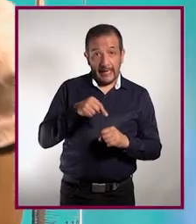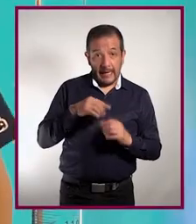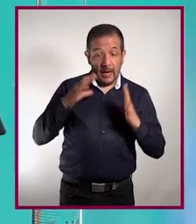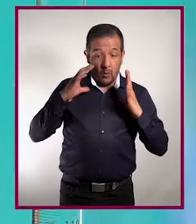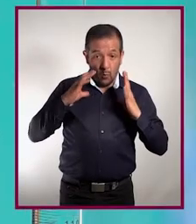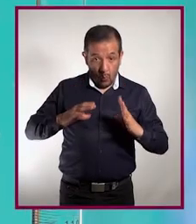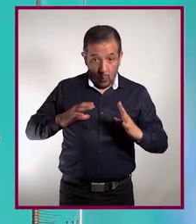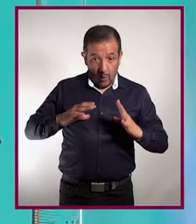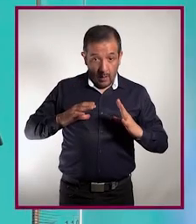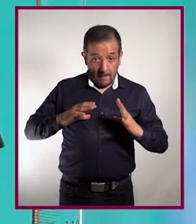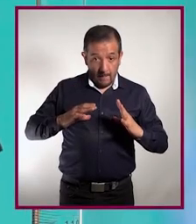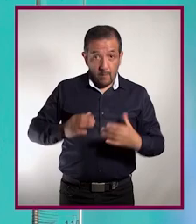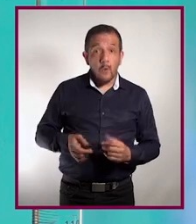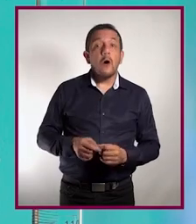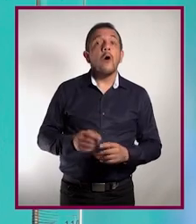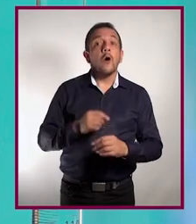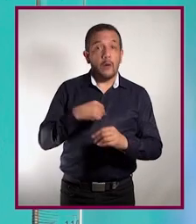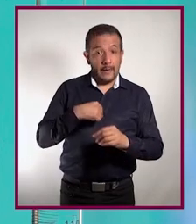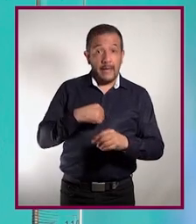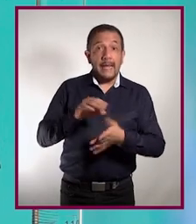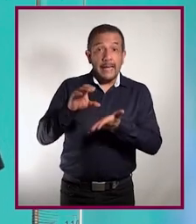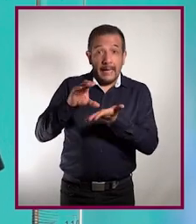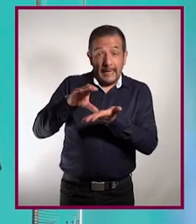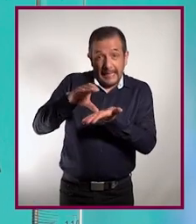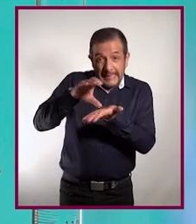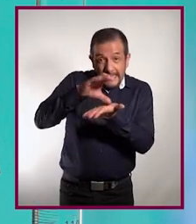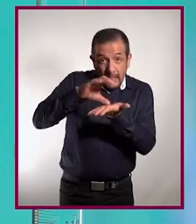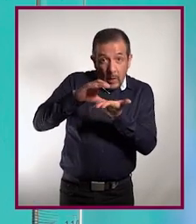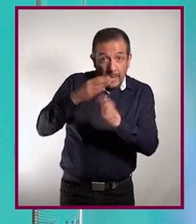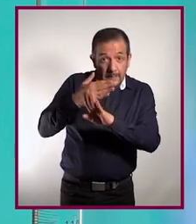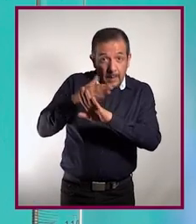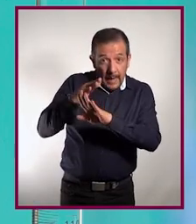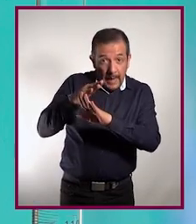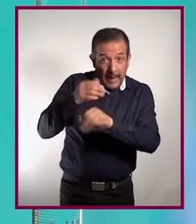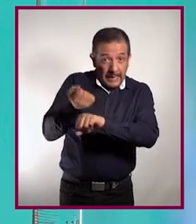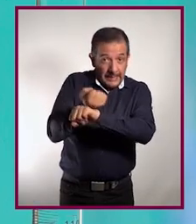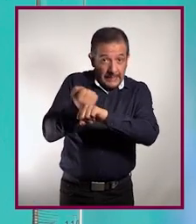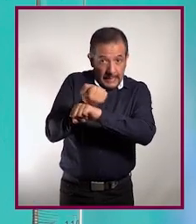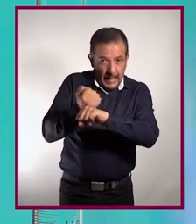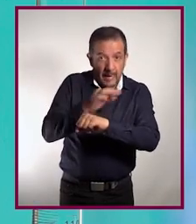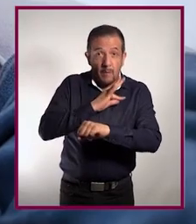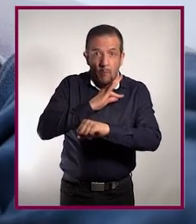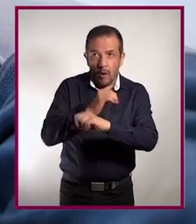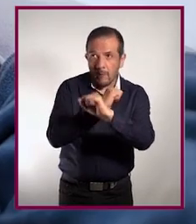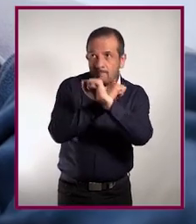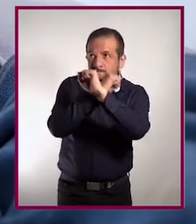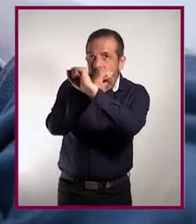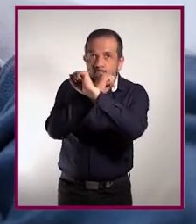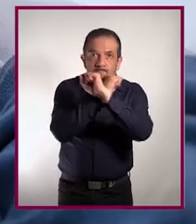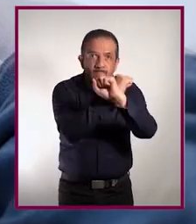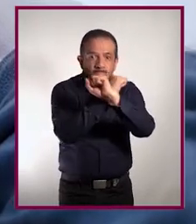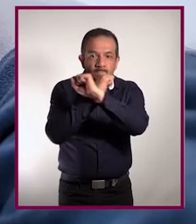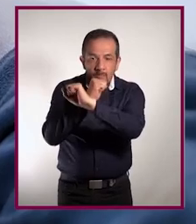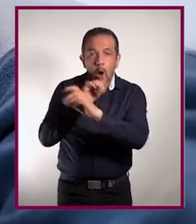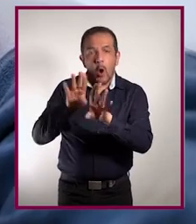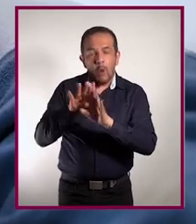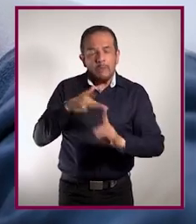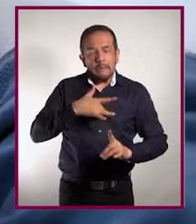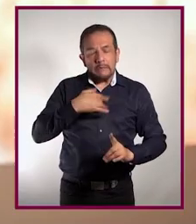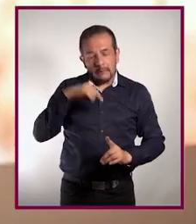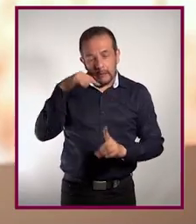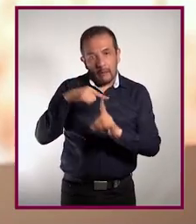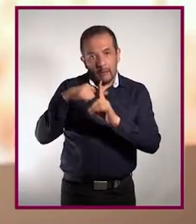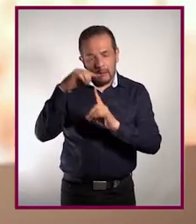inmunológico entra en acción. El ejército de los glóbulos blancos y los anticuerpos comienza a defenderte. Y esos malestares comunes como